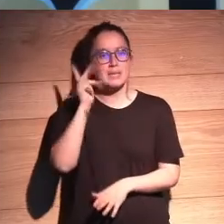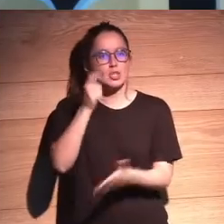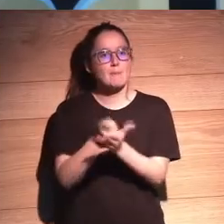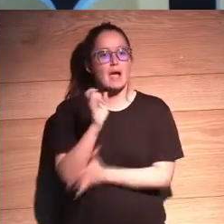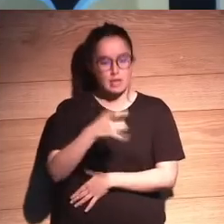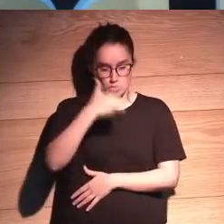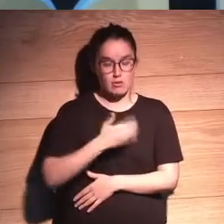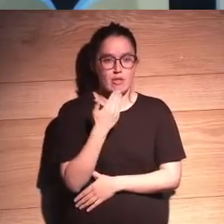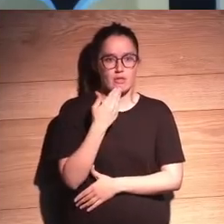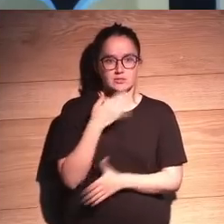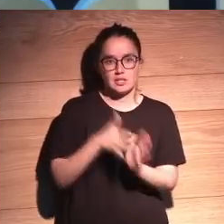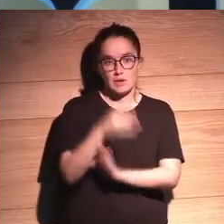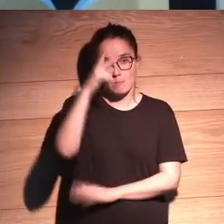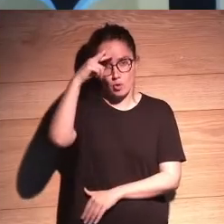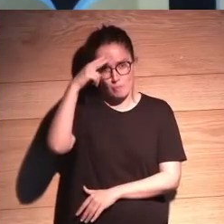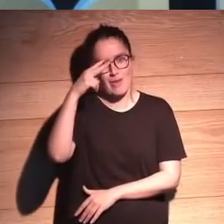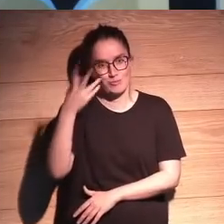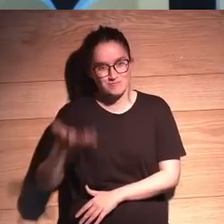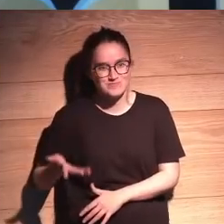una edad, pues como que me preocupa.